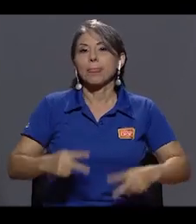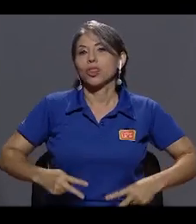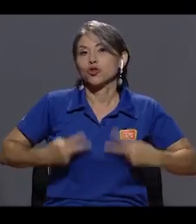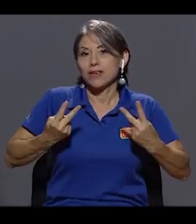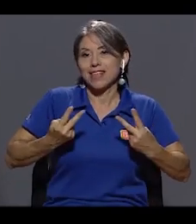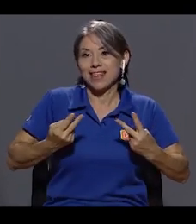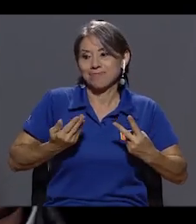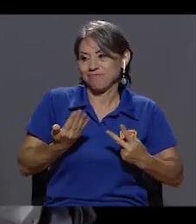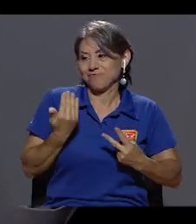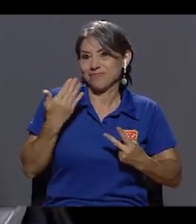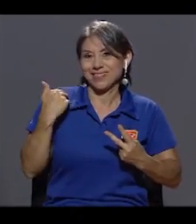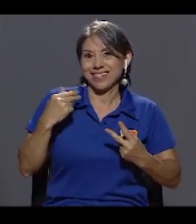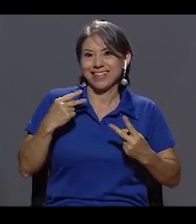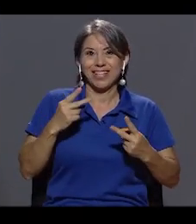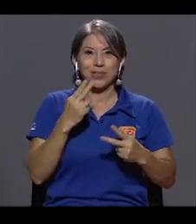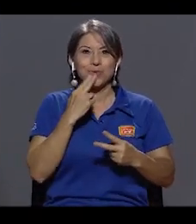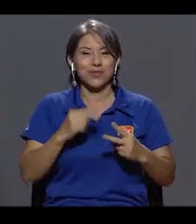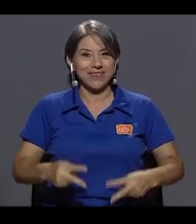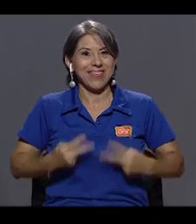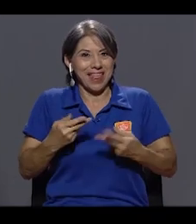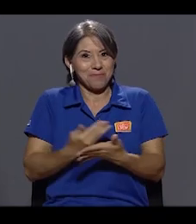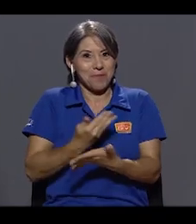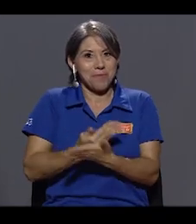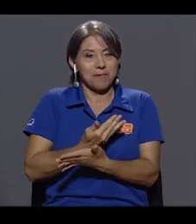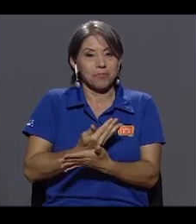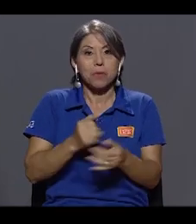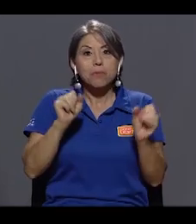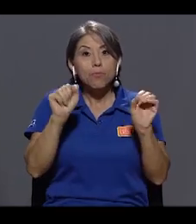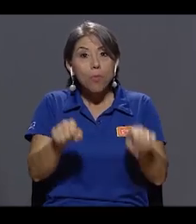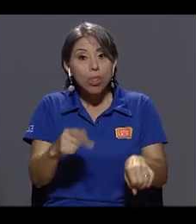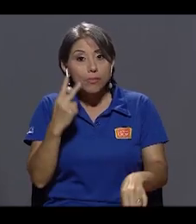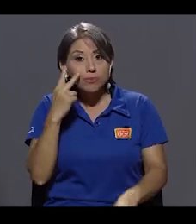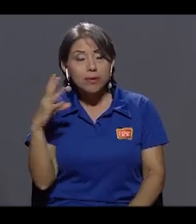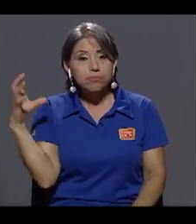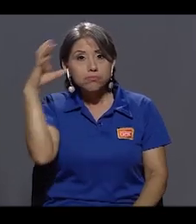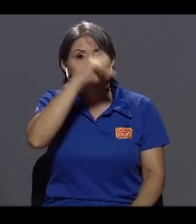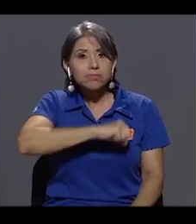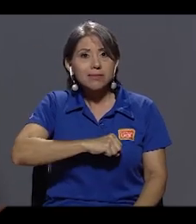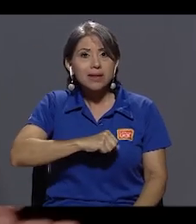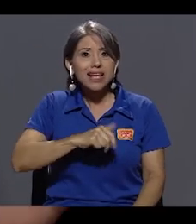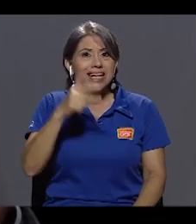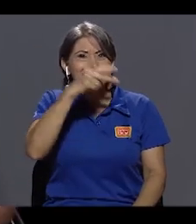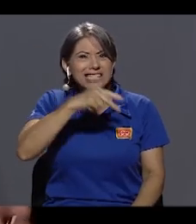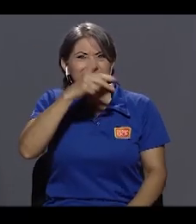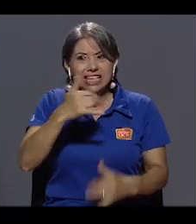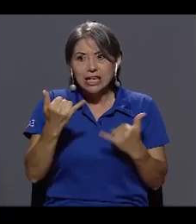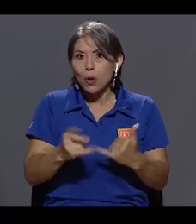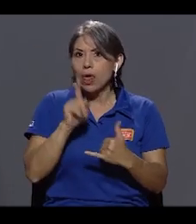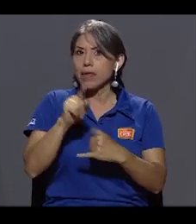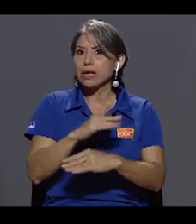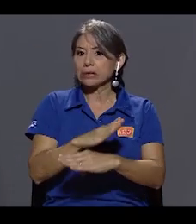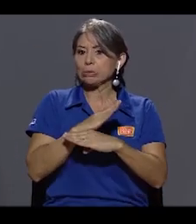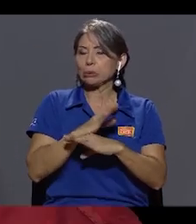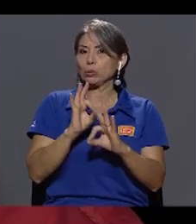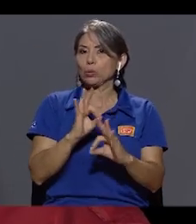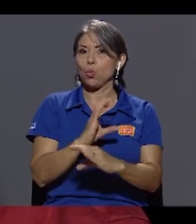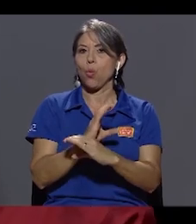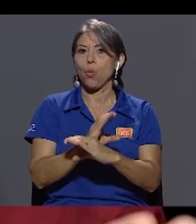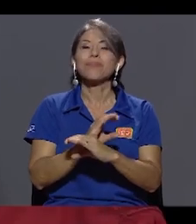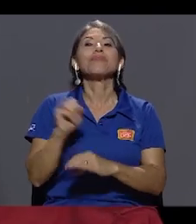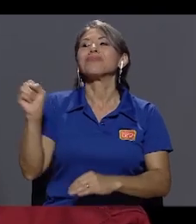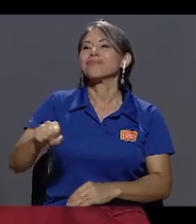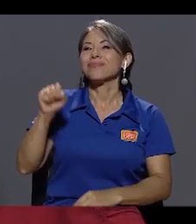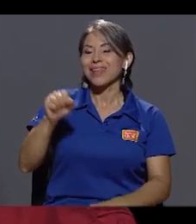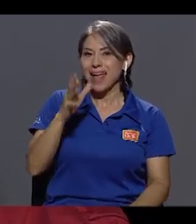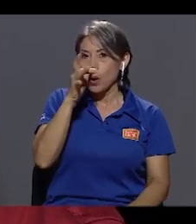Vida, inclusive este Dulce Vida Reloaded, digamos, nos podemos encontrar que los chistes ahora hay que blindarlos. Completamente. El